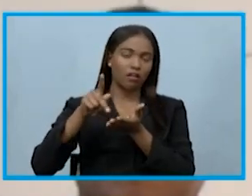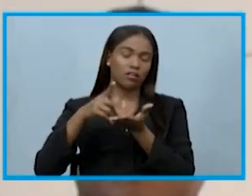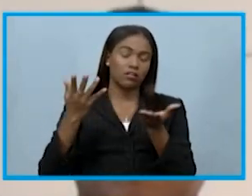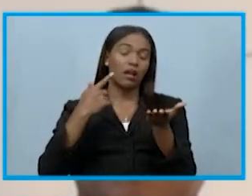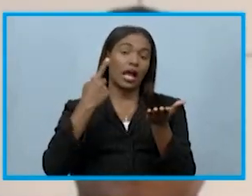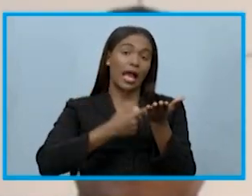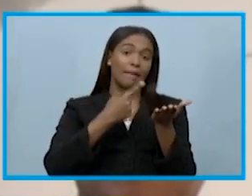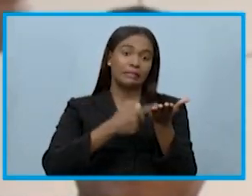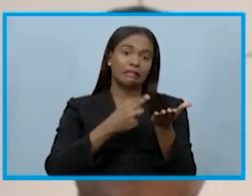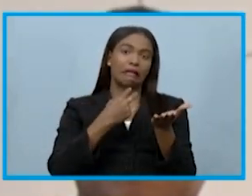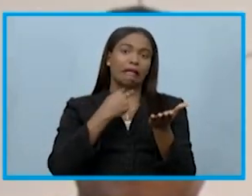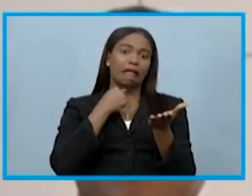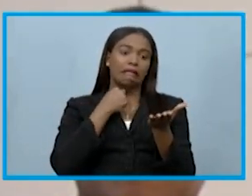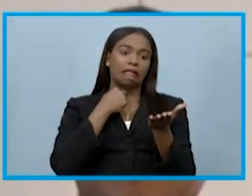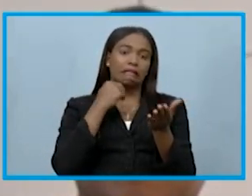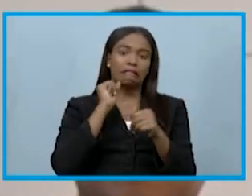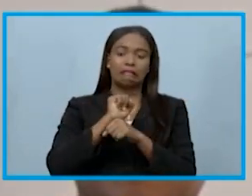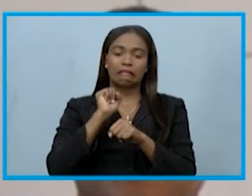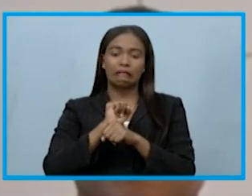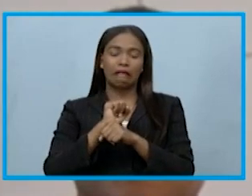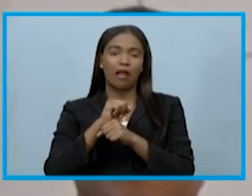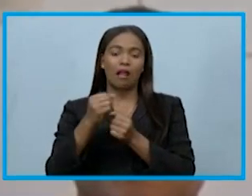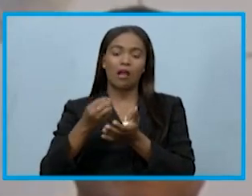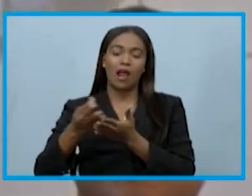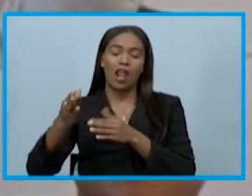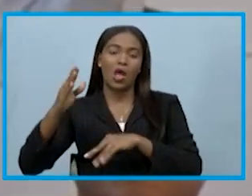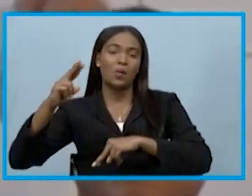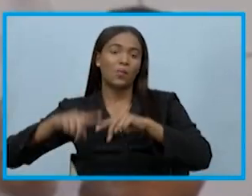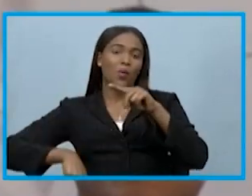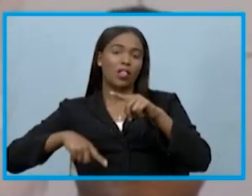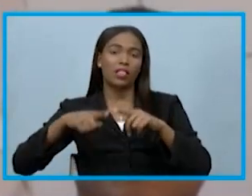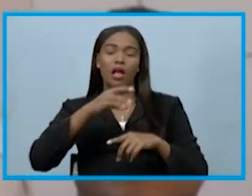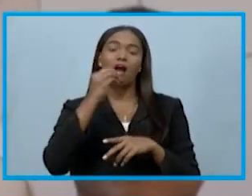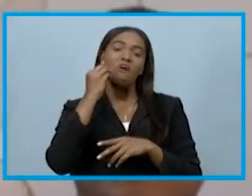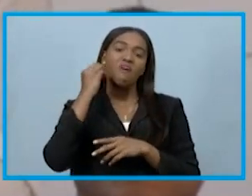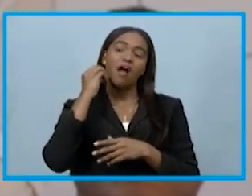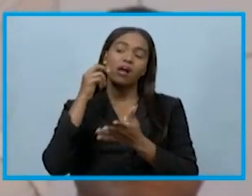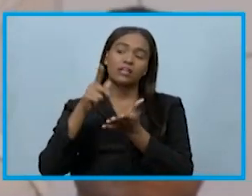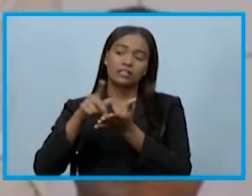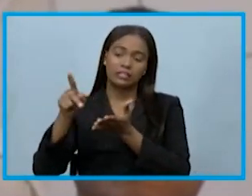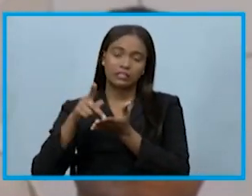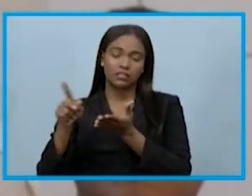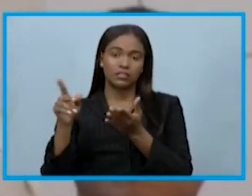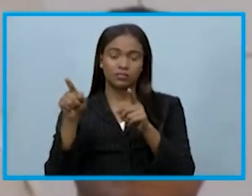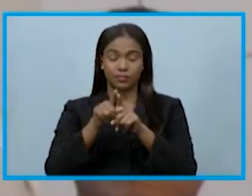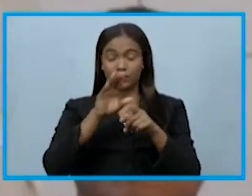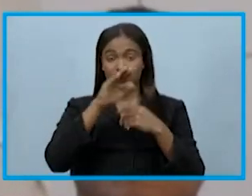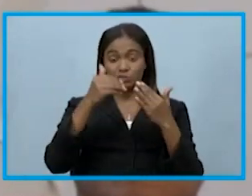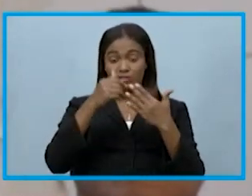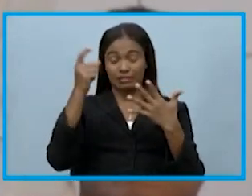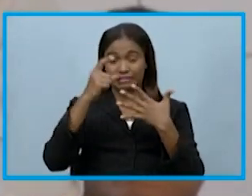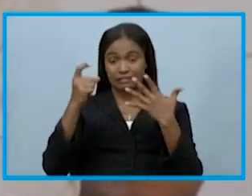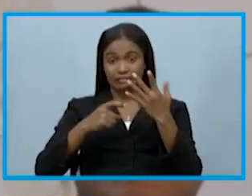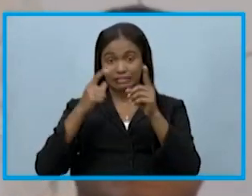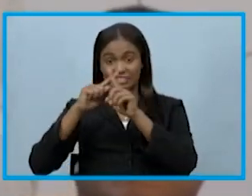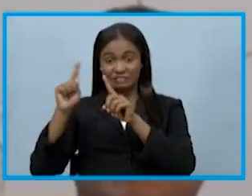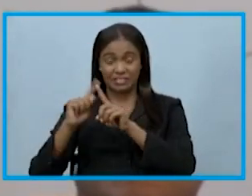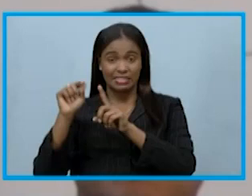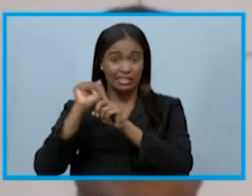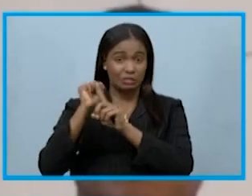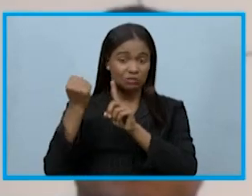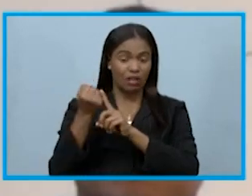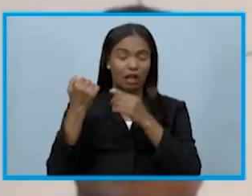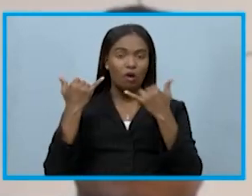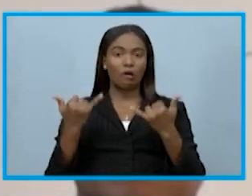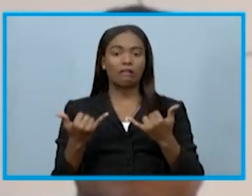veces sin poder, para tener un hogar y que por diferentes circunstancias sociales están